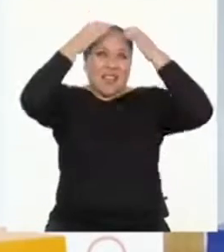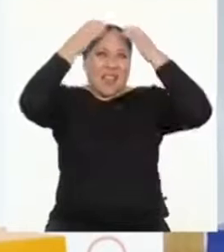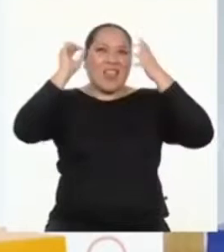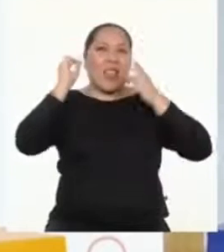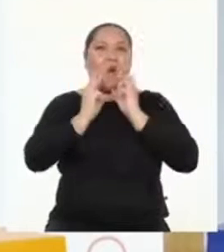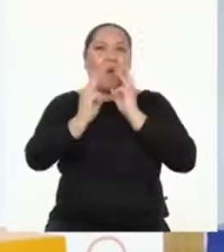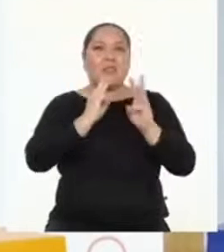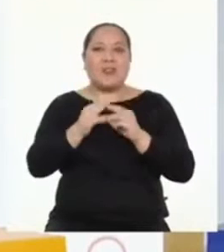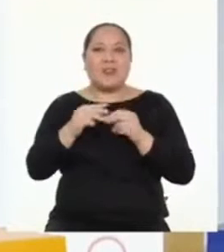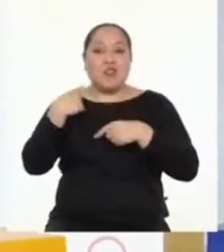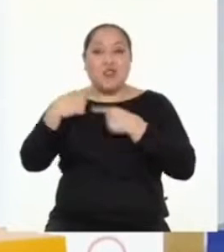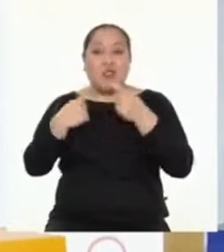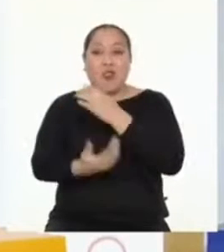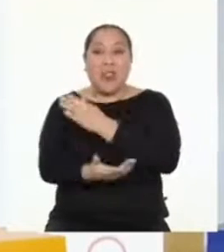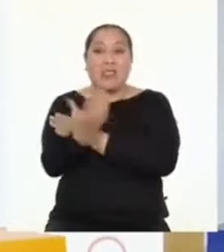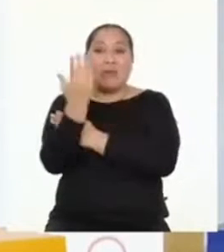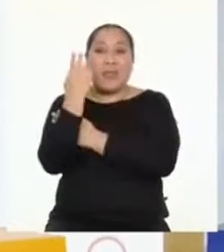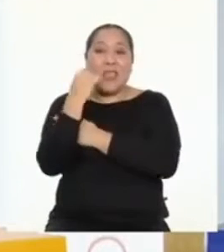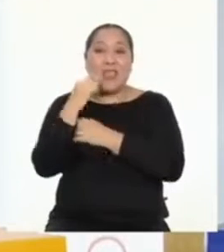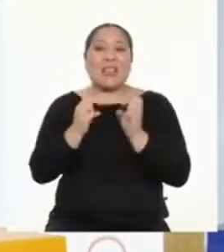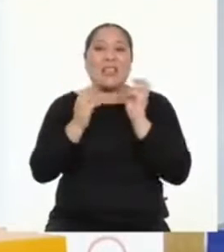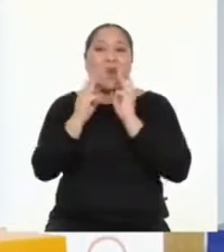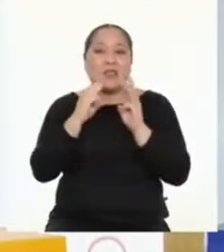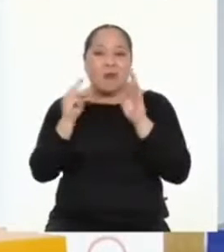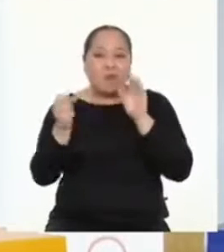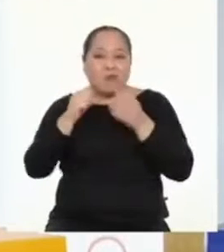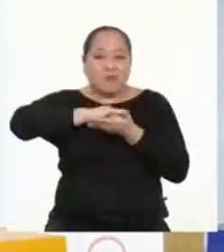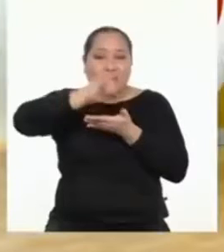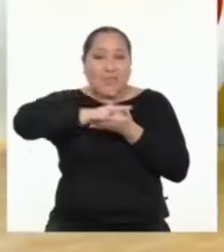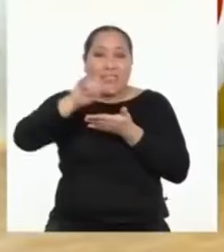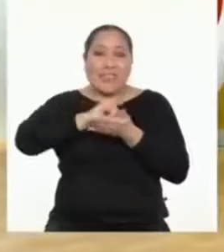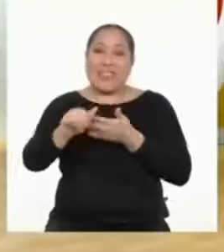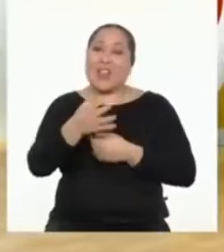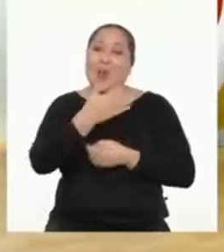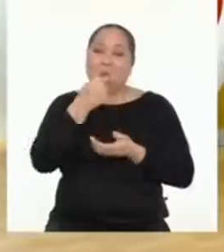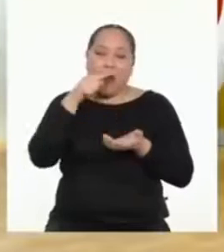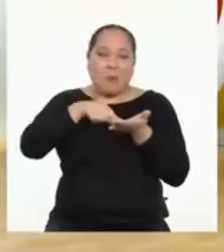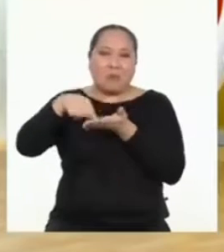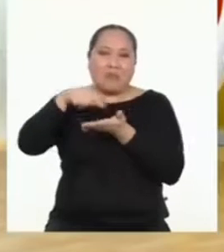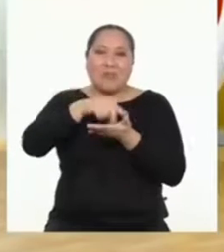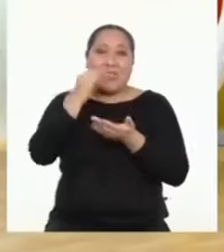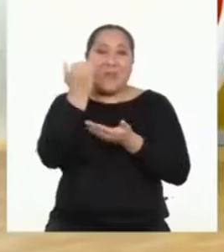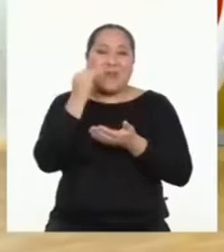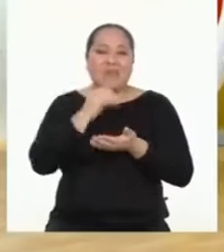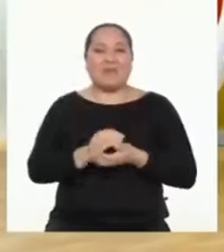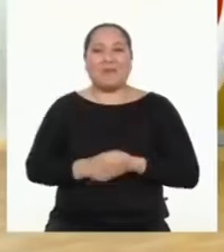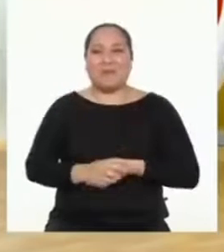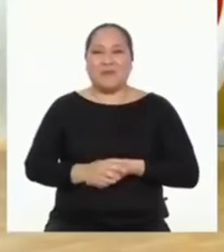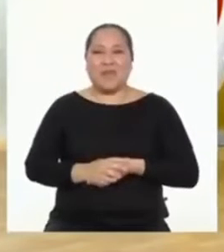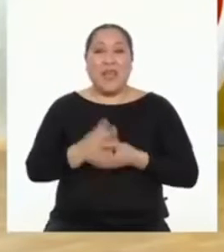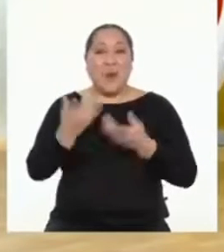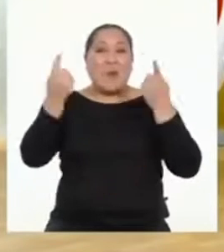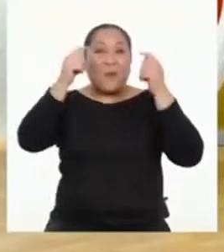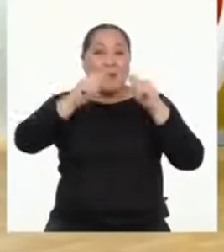Me manda mensajes todas las mañanas y tiene los mejores stickers de toda la familia. Pero antes de seguir aprendiendo, démosle una